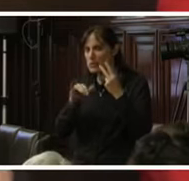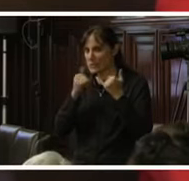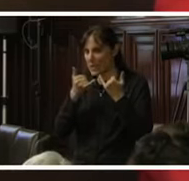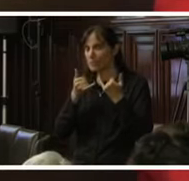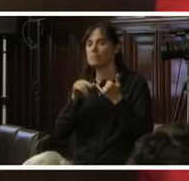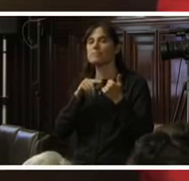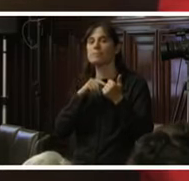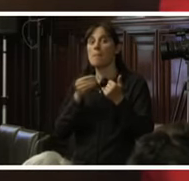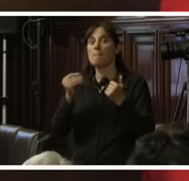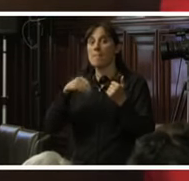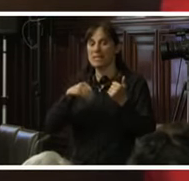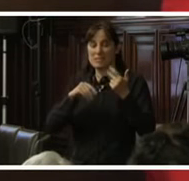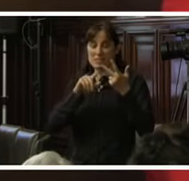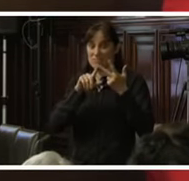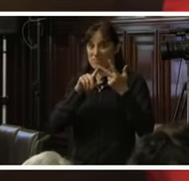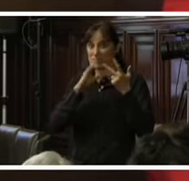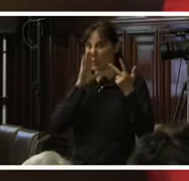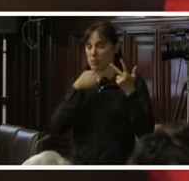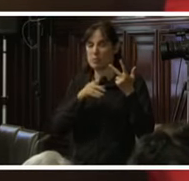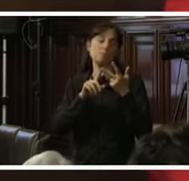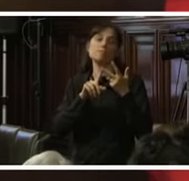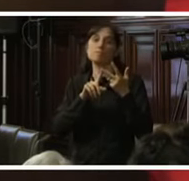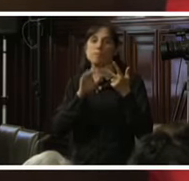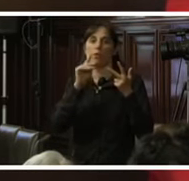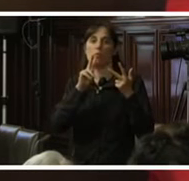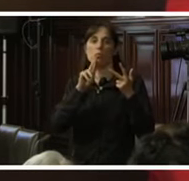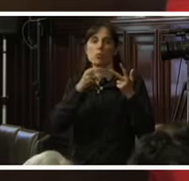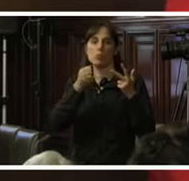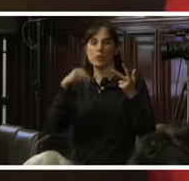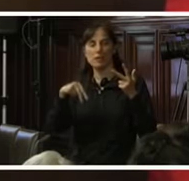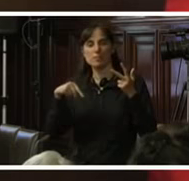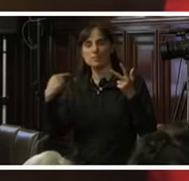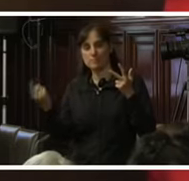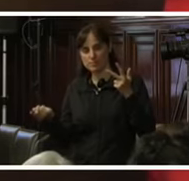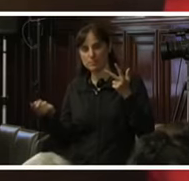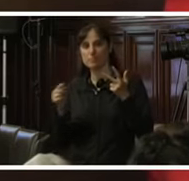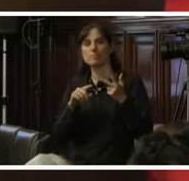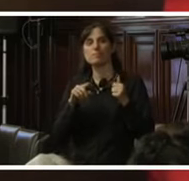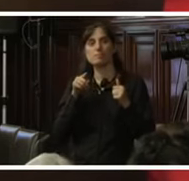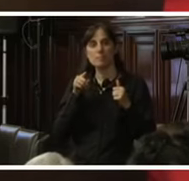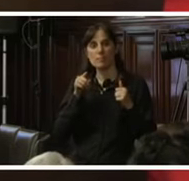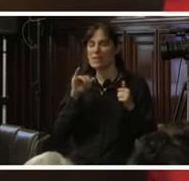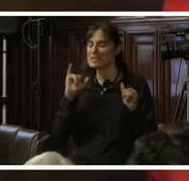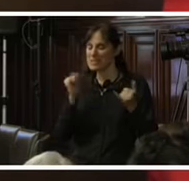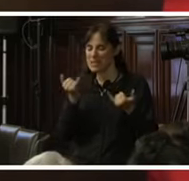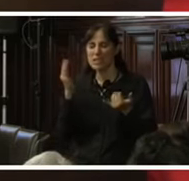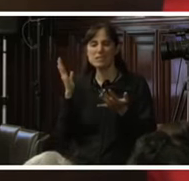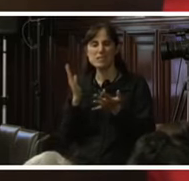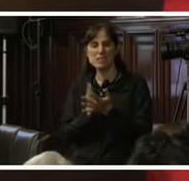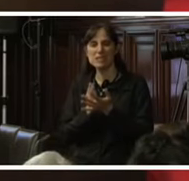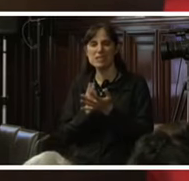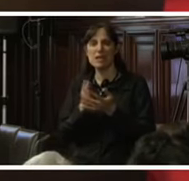ya más directamente vinculada con los casos Durán Ugarte y Neira Alegría. En tanto y en cuanto son sentencias de la Corte